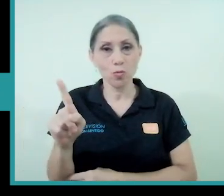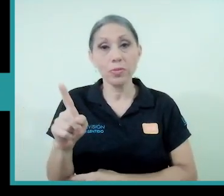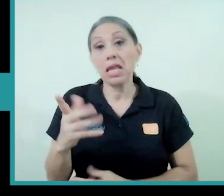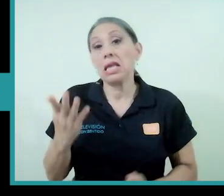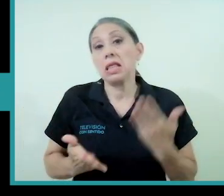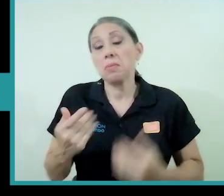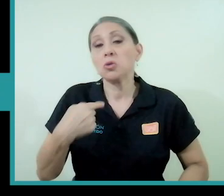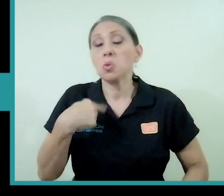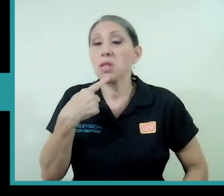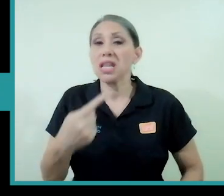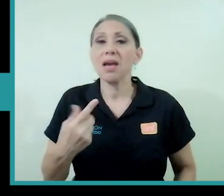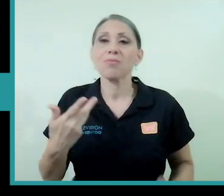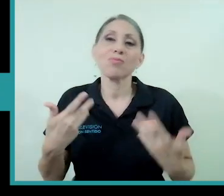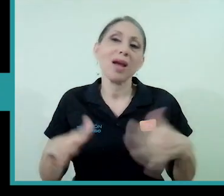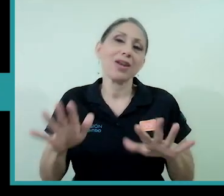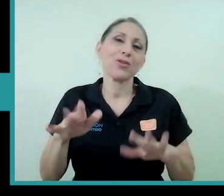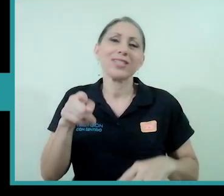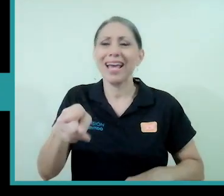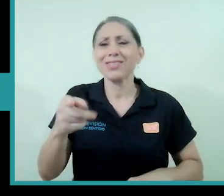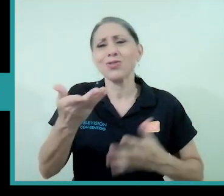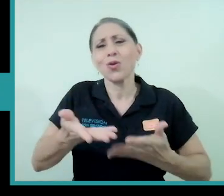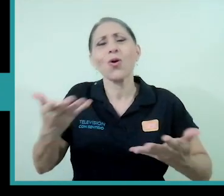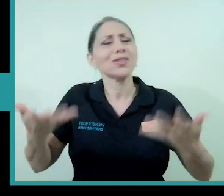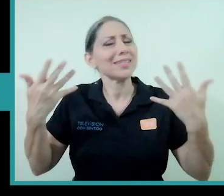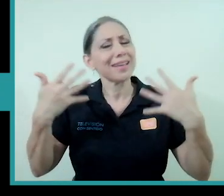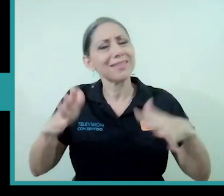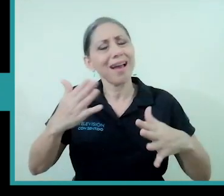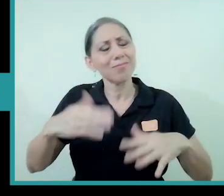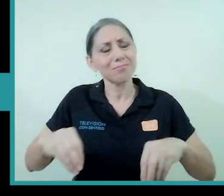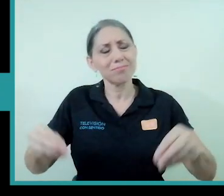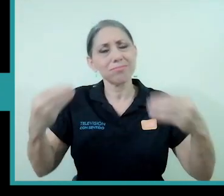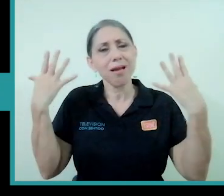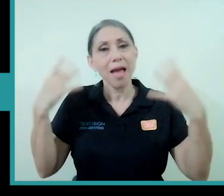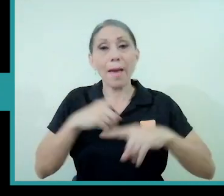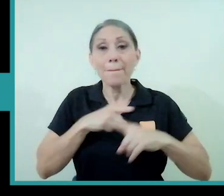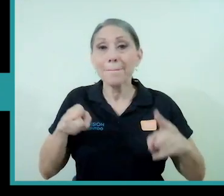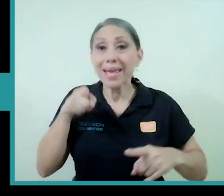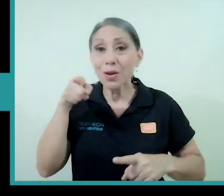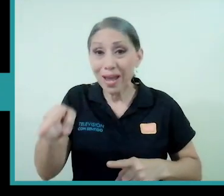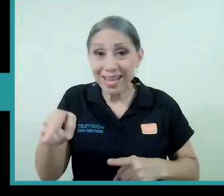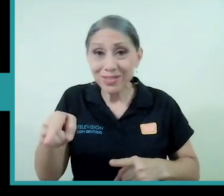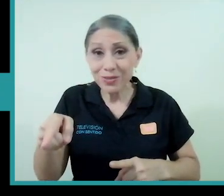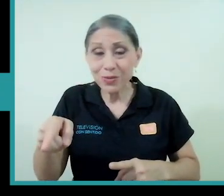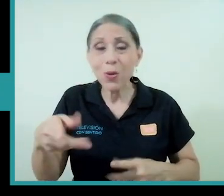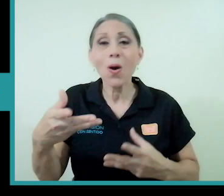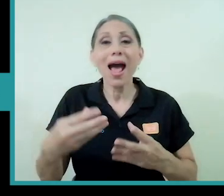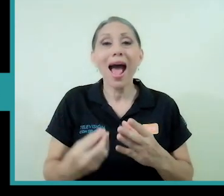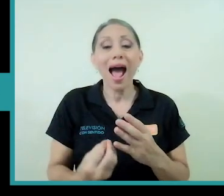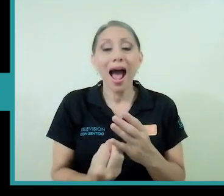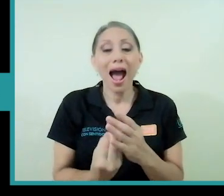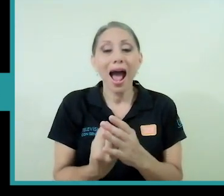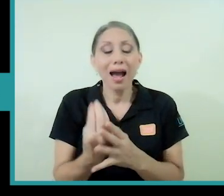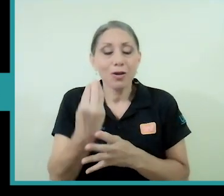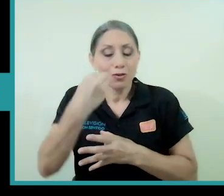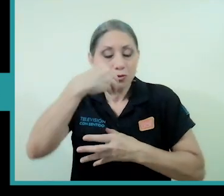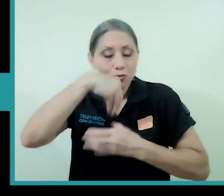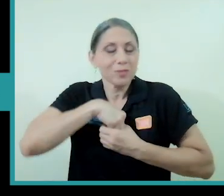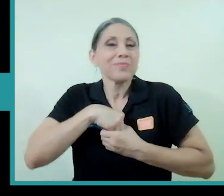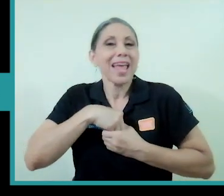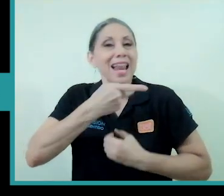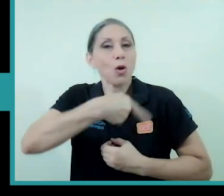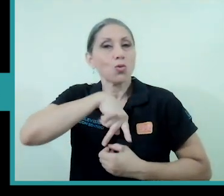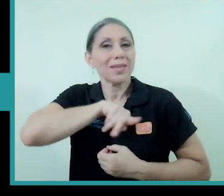decir bueno ya eso son cosas trasnochadas pero eso nos ha constituido la subjetividad de una manera tan profunda